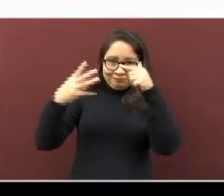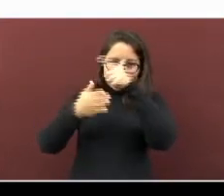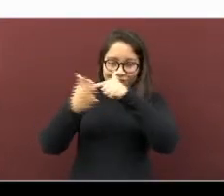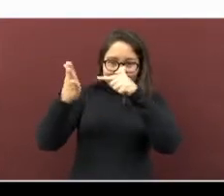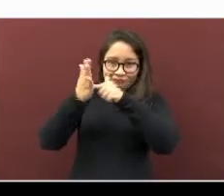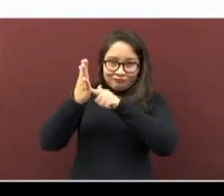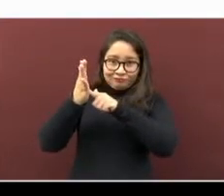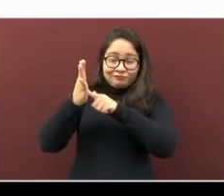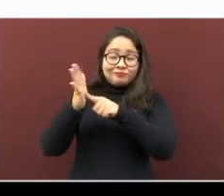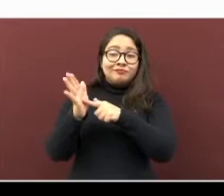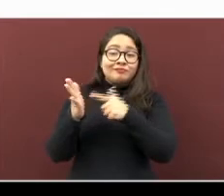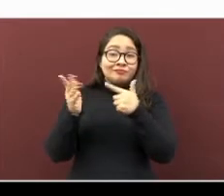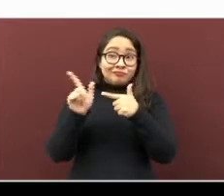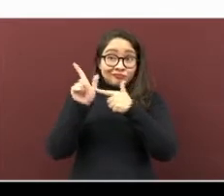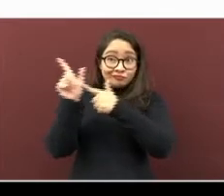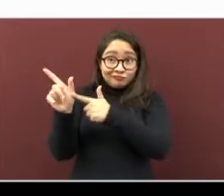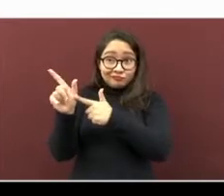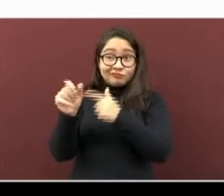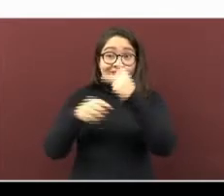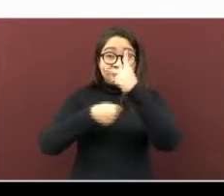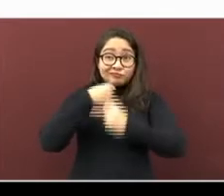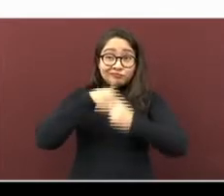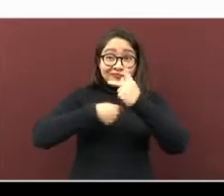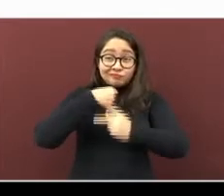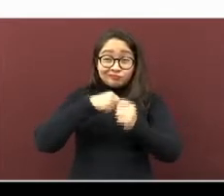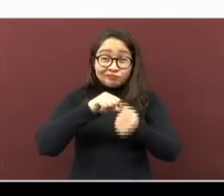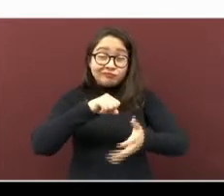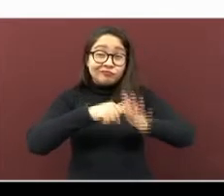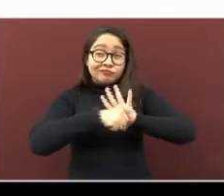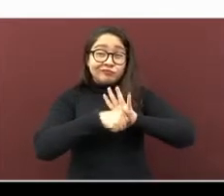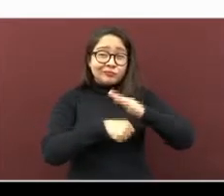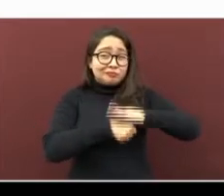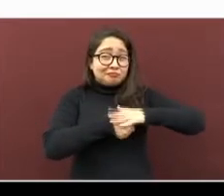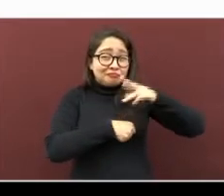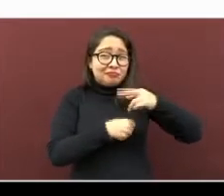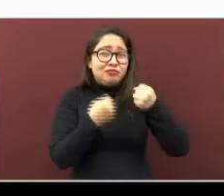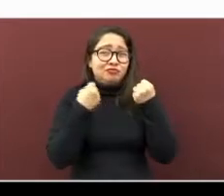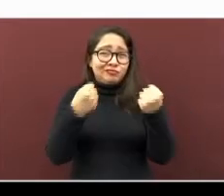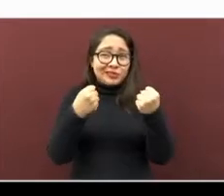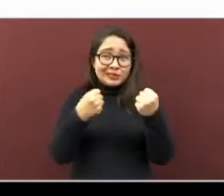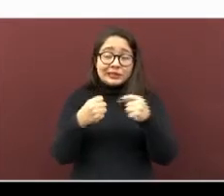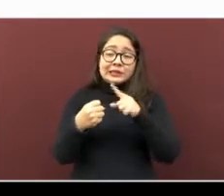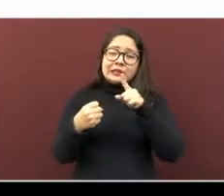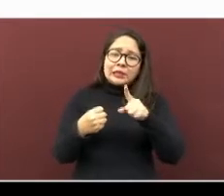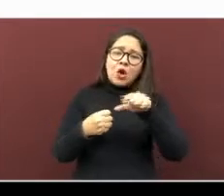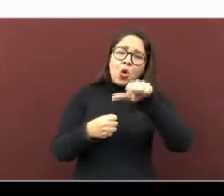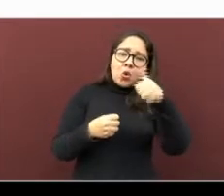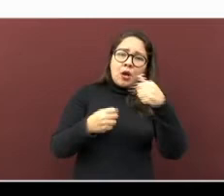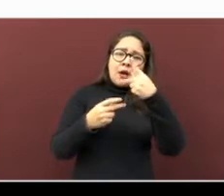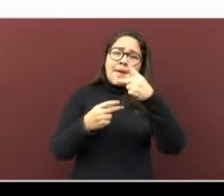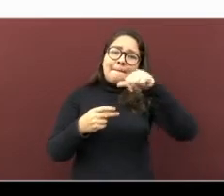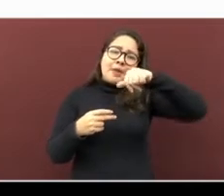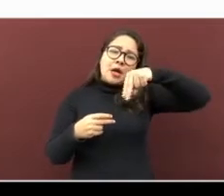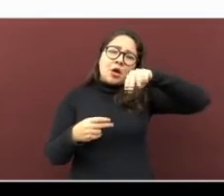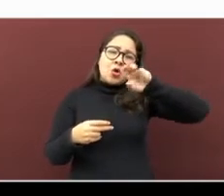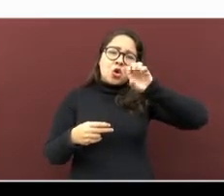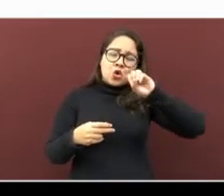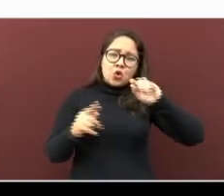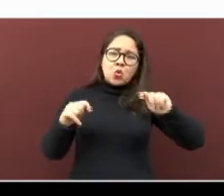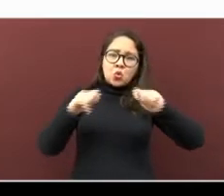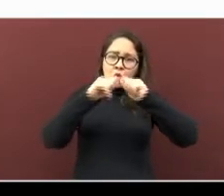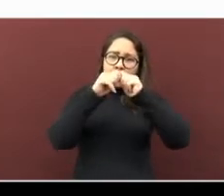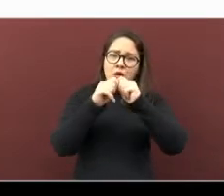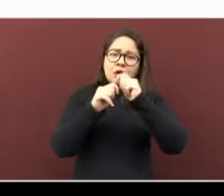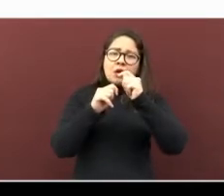con nivel de riesgo máximo, mientras que Pánuco y Tuxpan han logrado bajar a naranja.